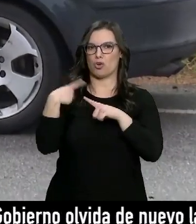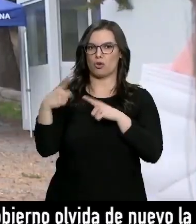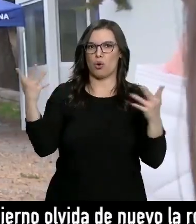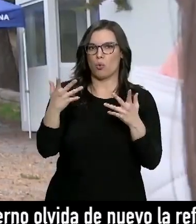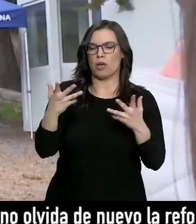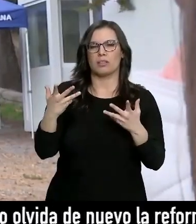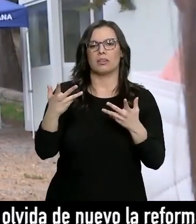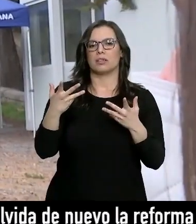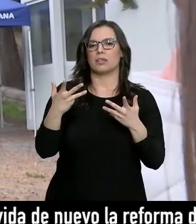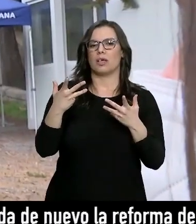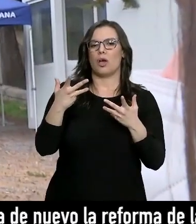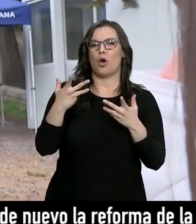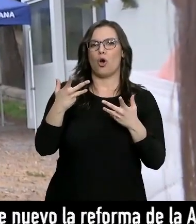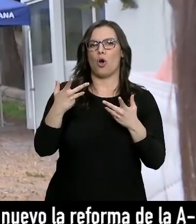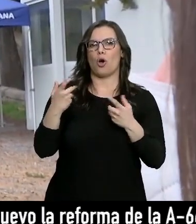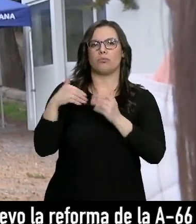urgentes.